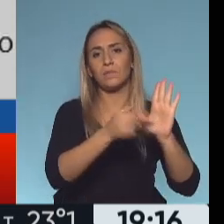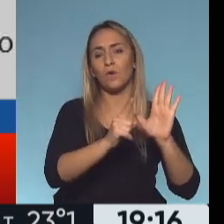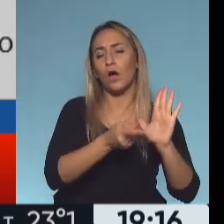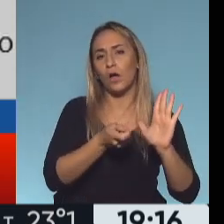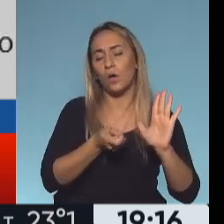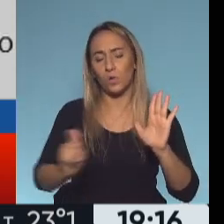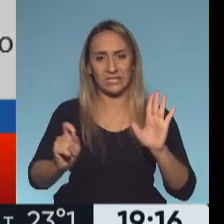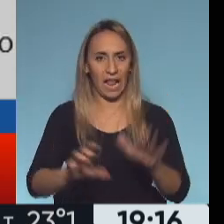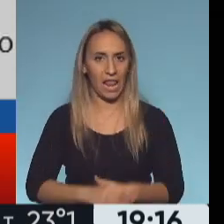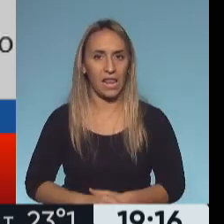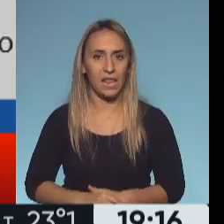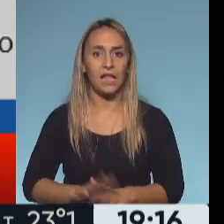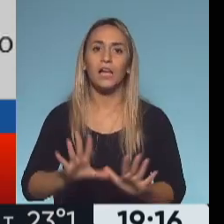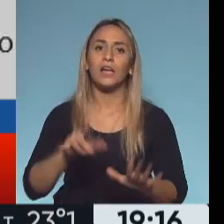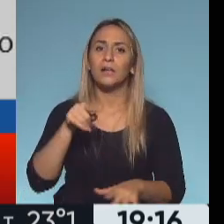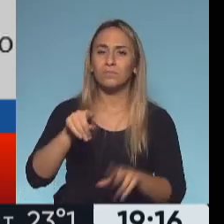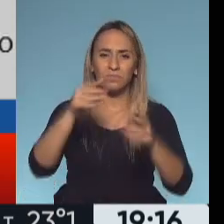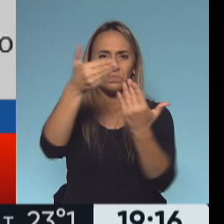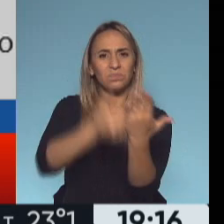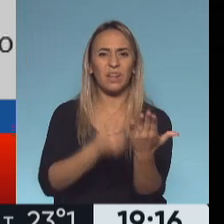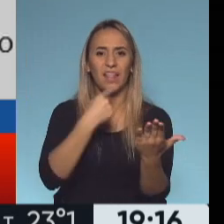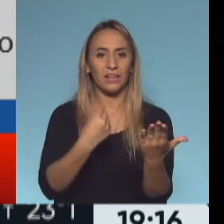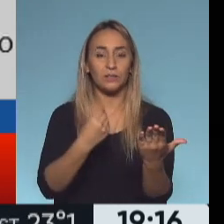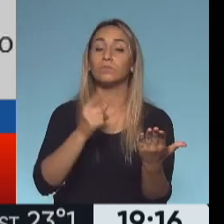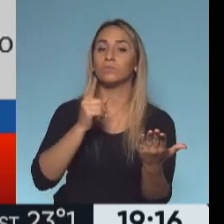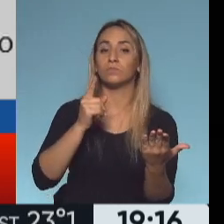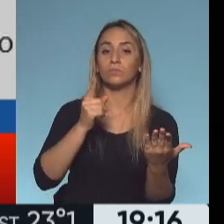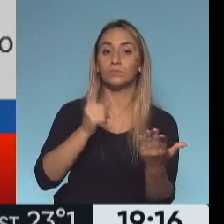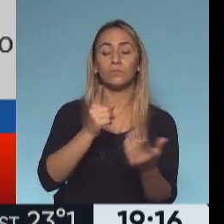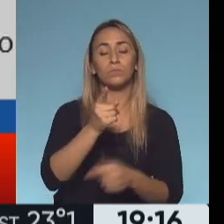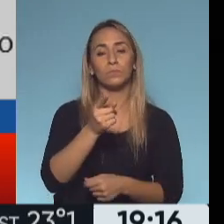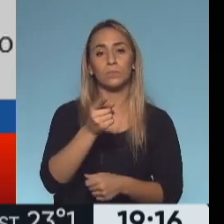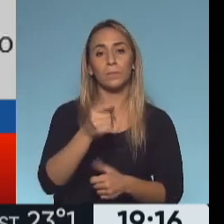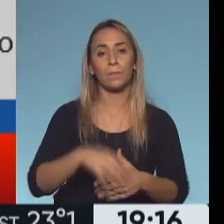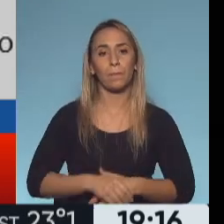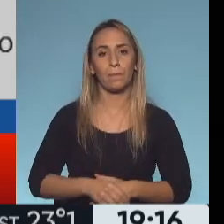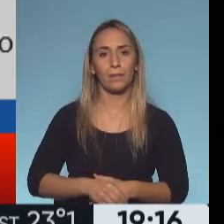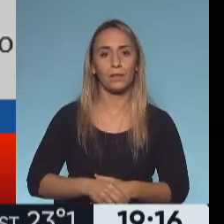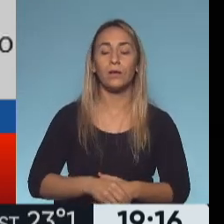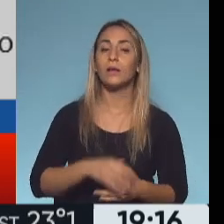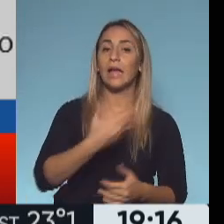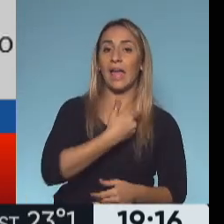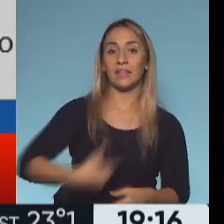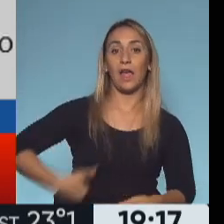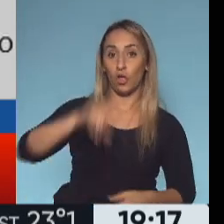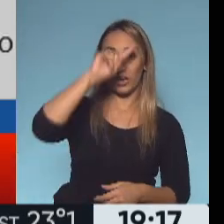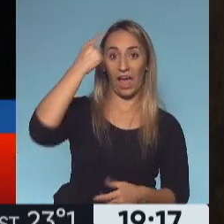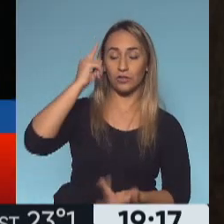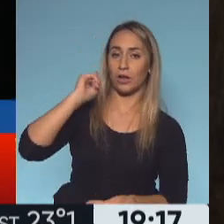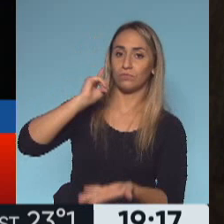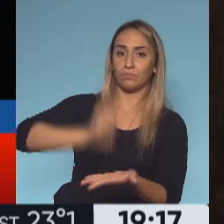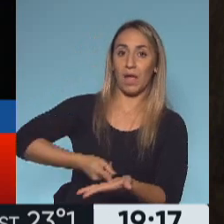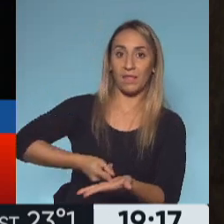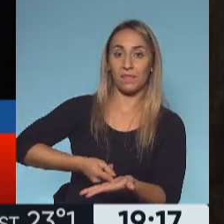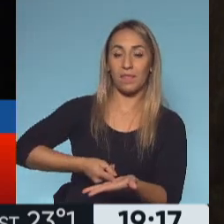fallo que estamos viendo aquí, lo que establece es que se hace lugar al planteo que había formulado el Estado Nacional y en